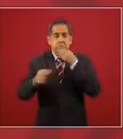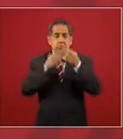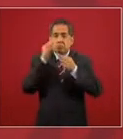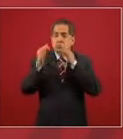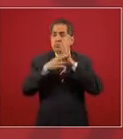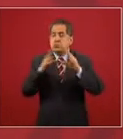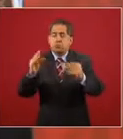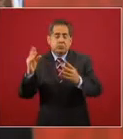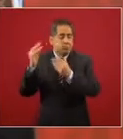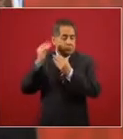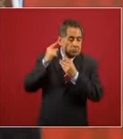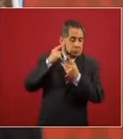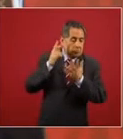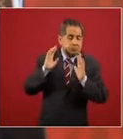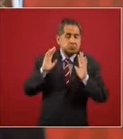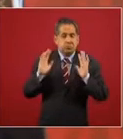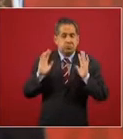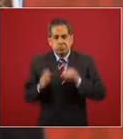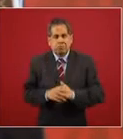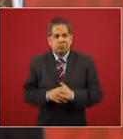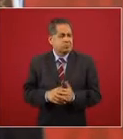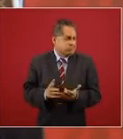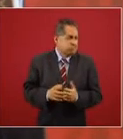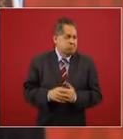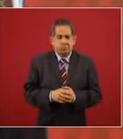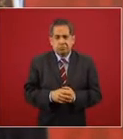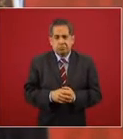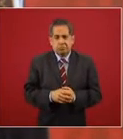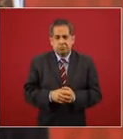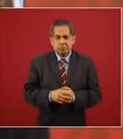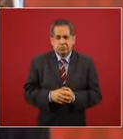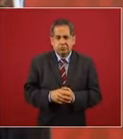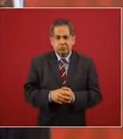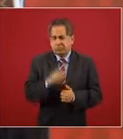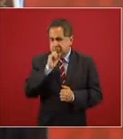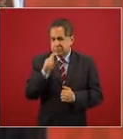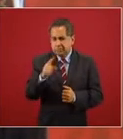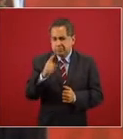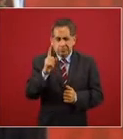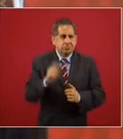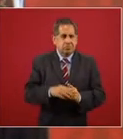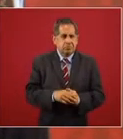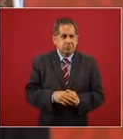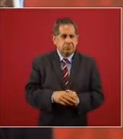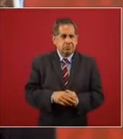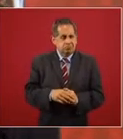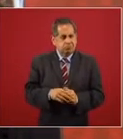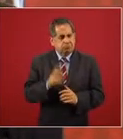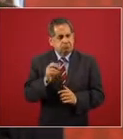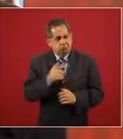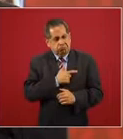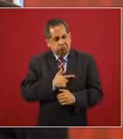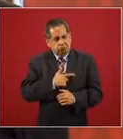cosas que también me gusta